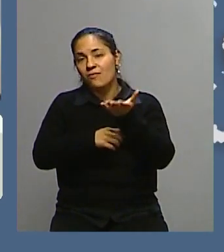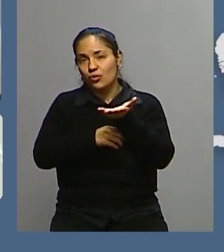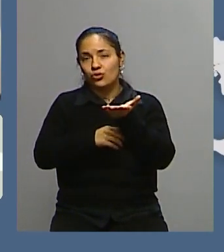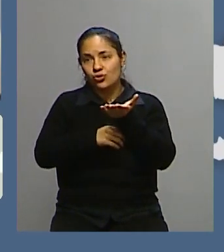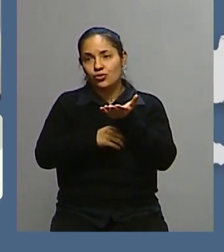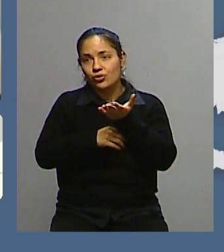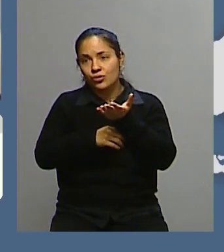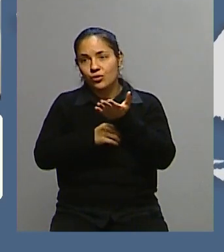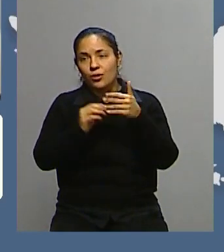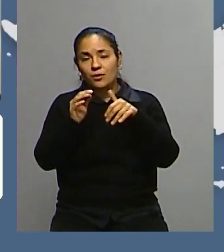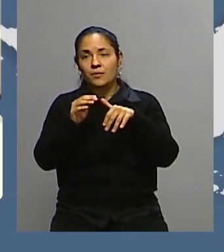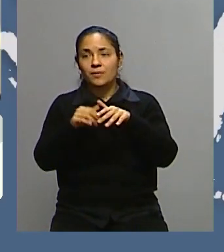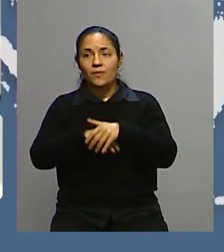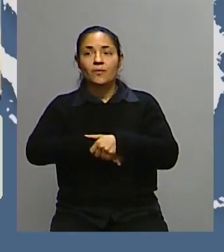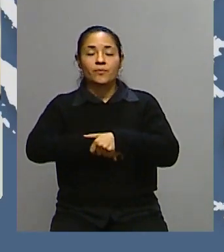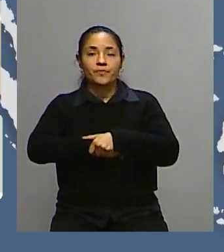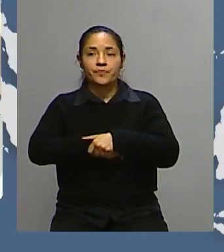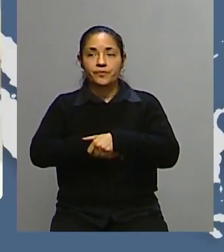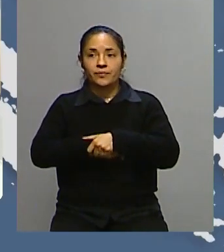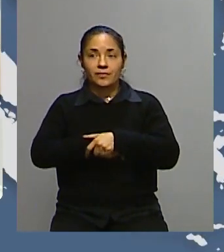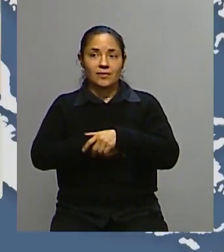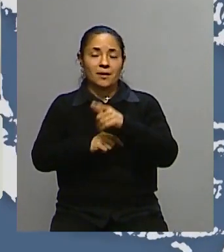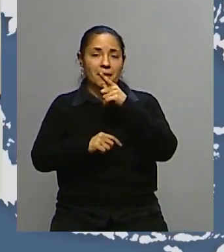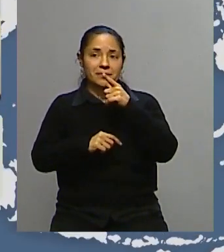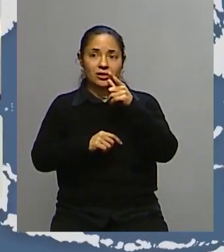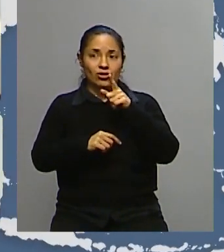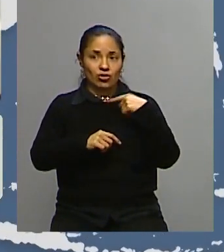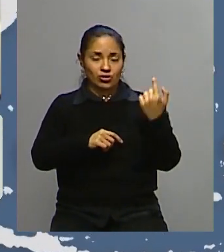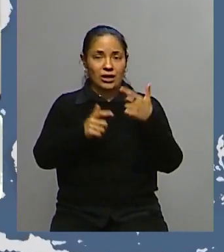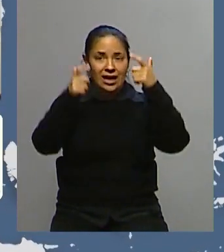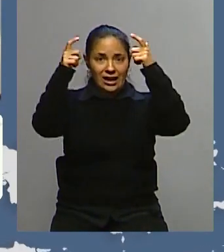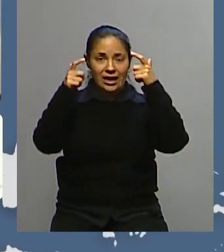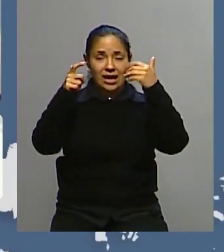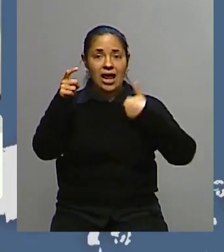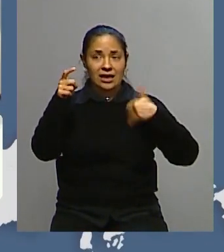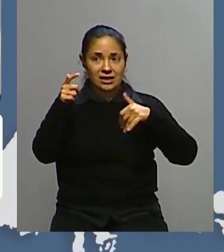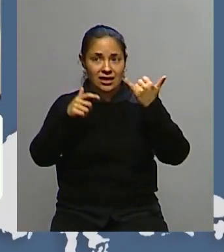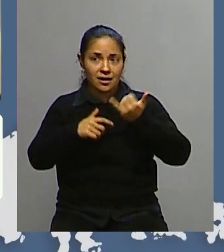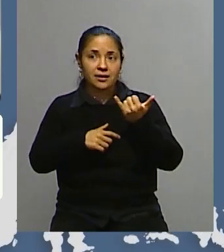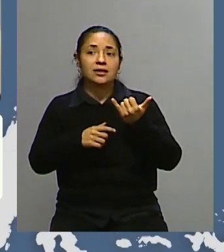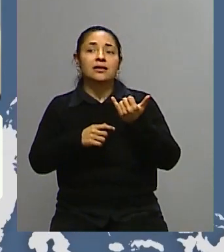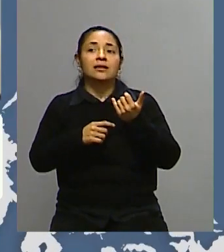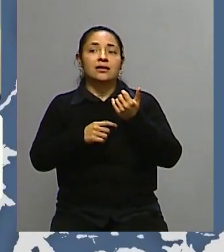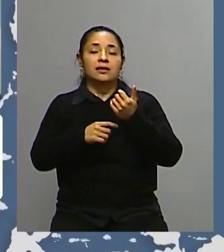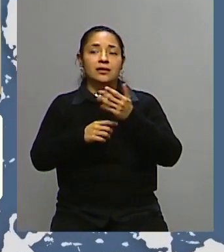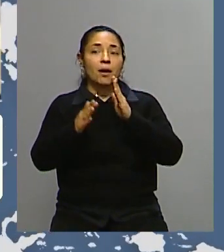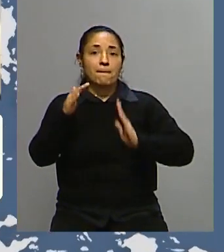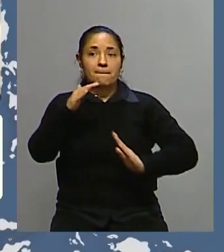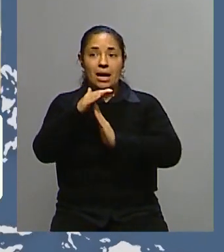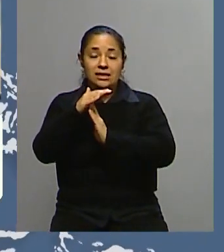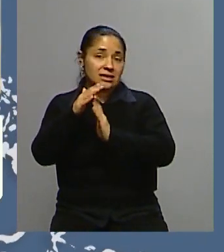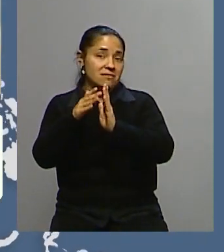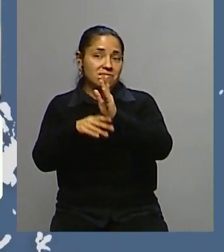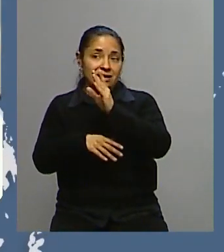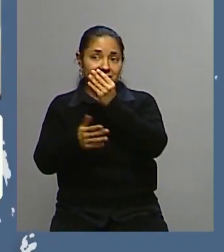mayoría. Incluso creo que, no sé, tenemos una reina argentina, la reina máxima de los Países Bajos, y sin embargo no